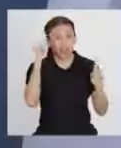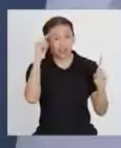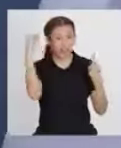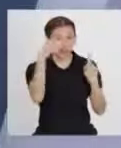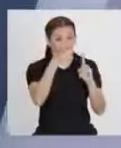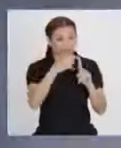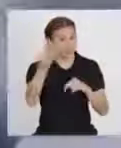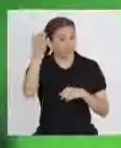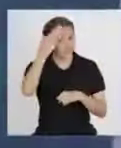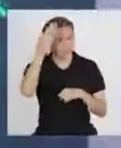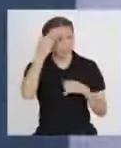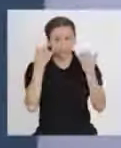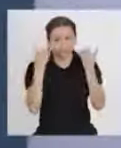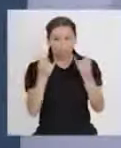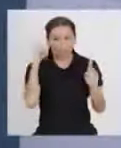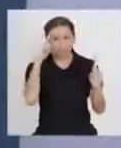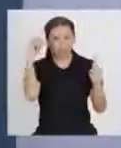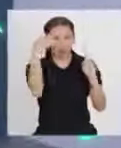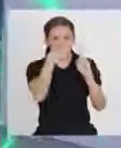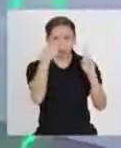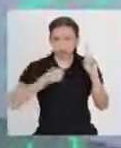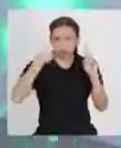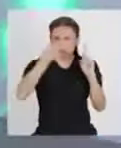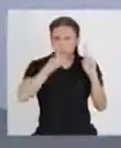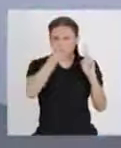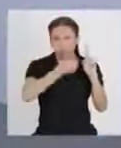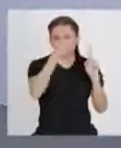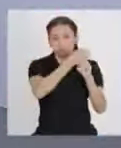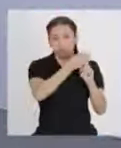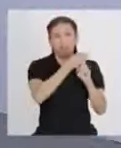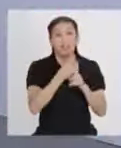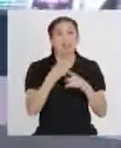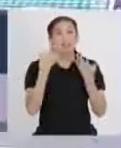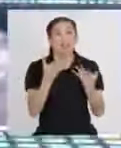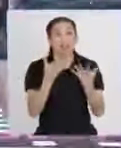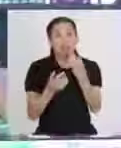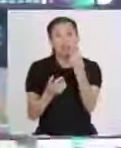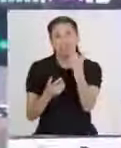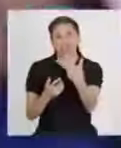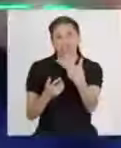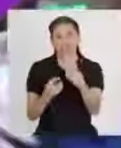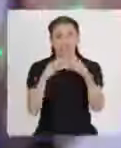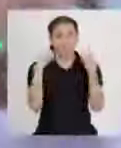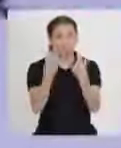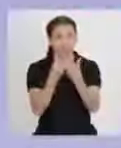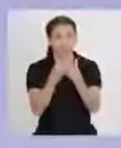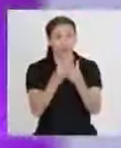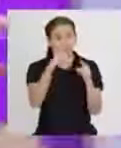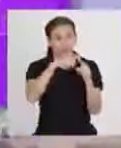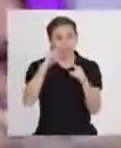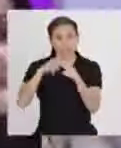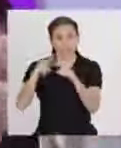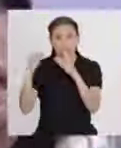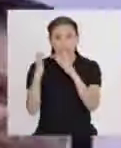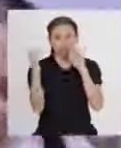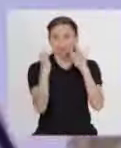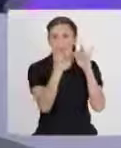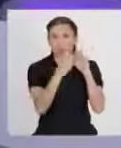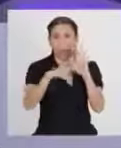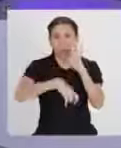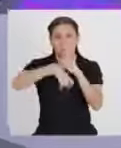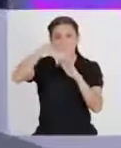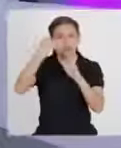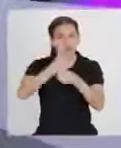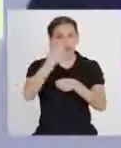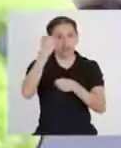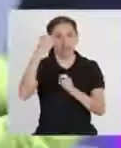desafío del saber. Es la misión. Techi y Macabot, con tres equipos de nuestra red, juntos